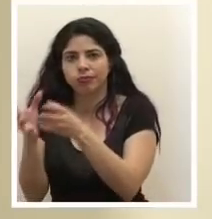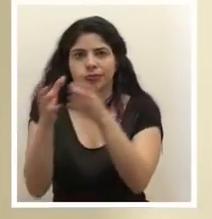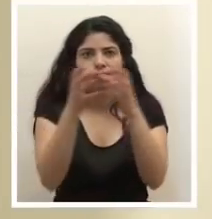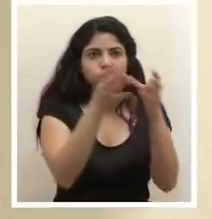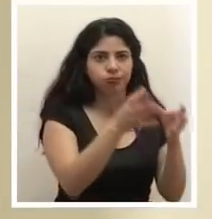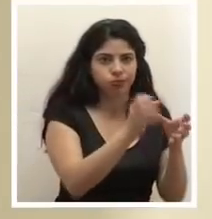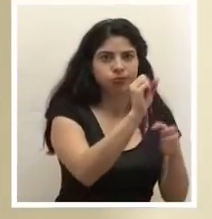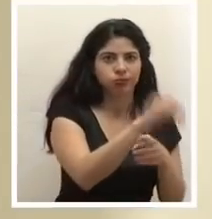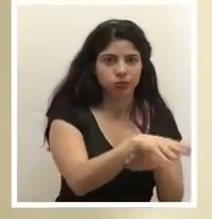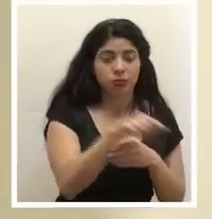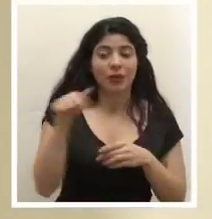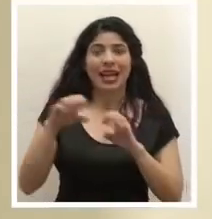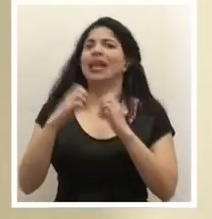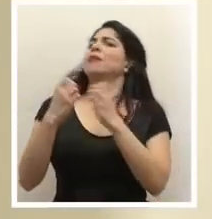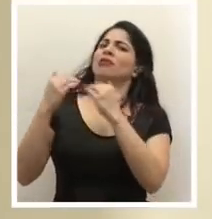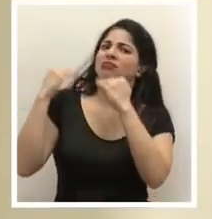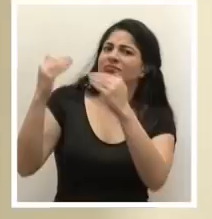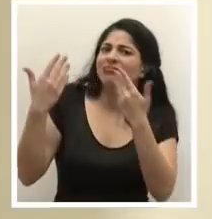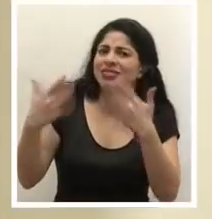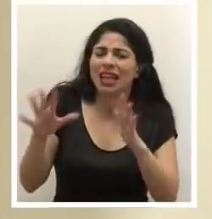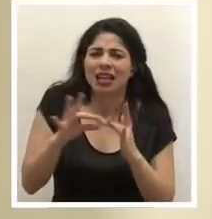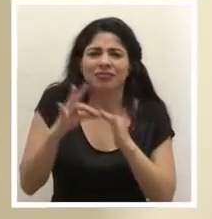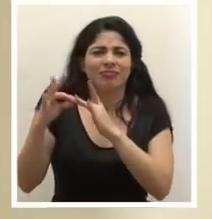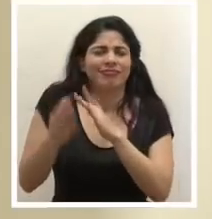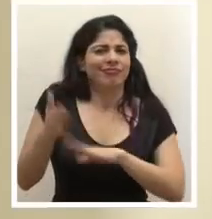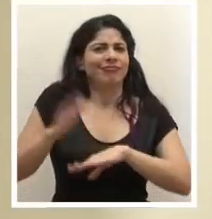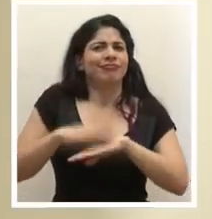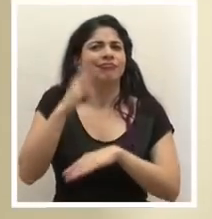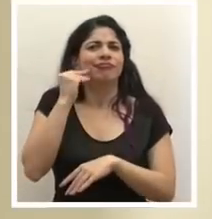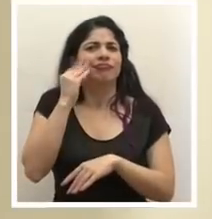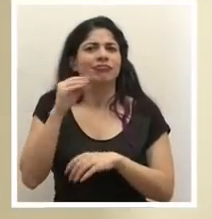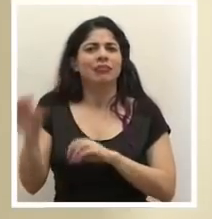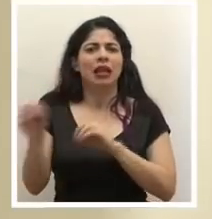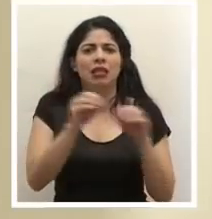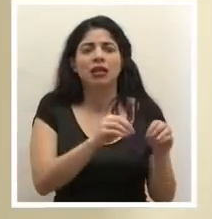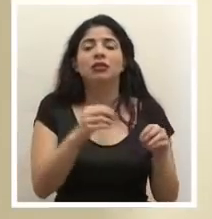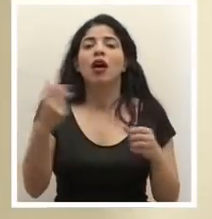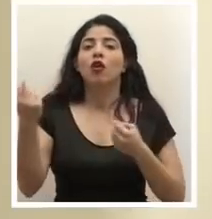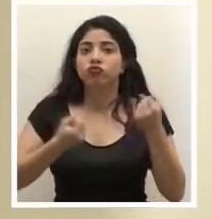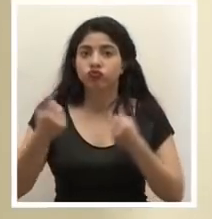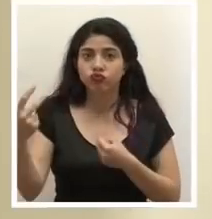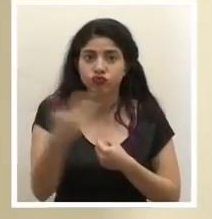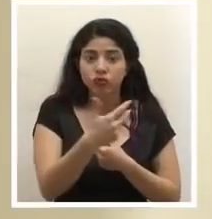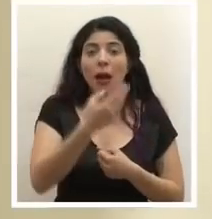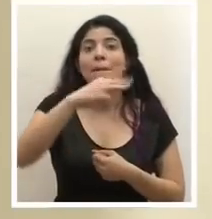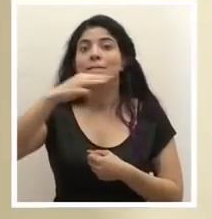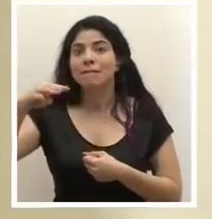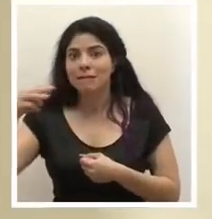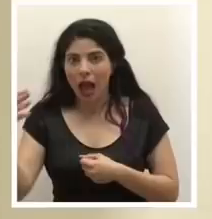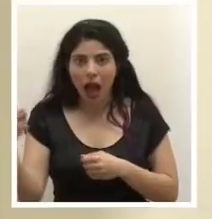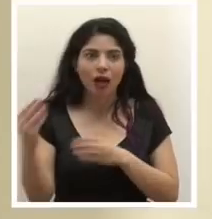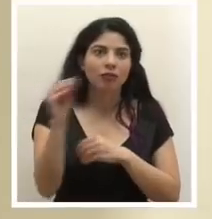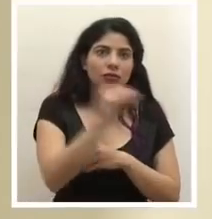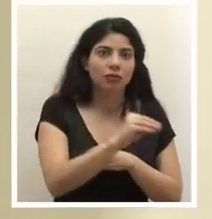PRIME ya está especializado en este tipo de traslados y los ha hecho ya por tierra, por mar y por aire.